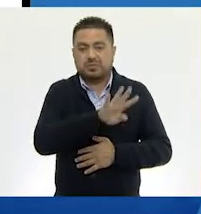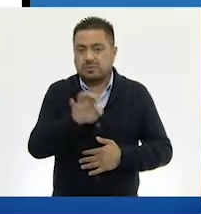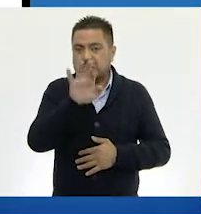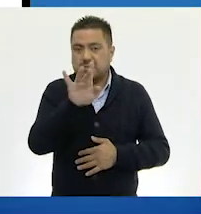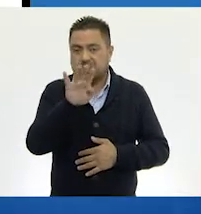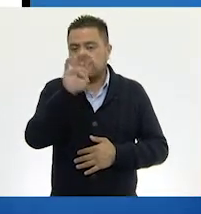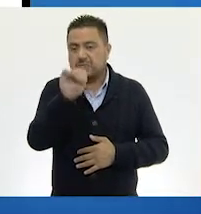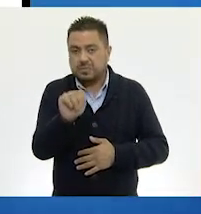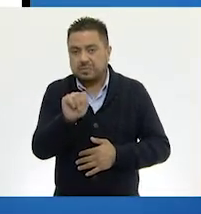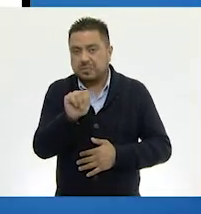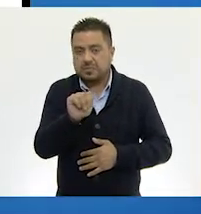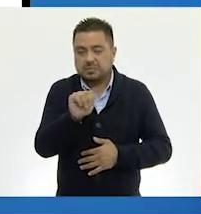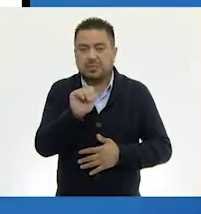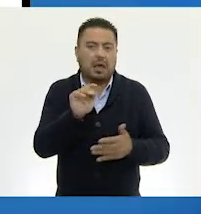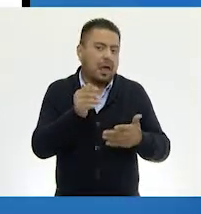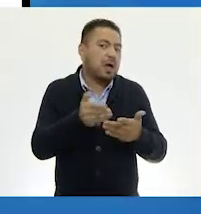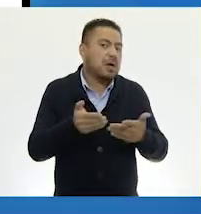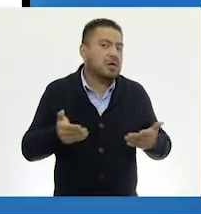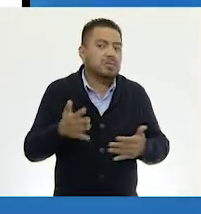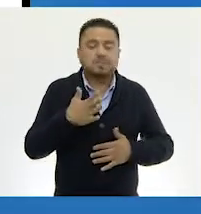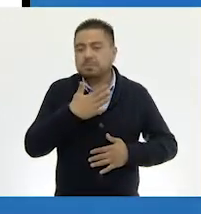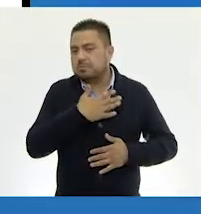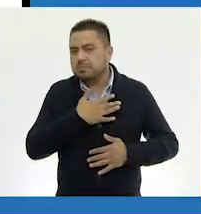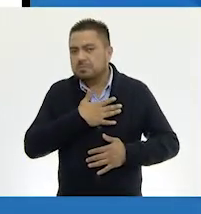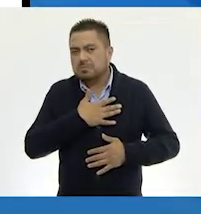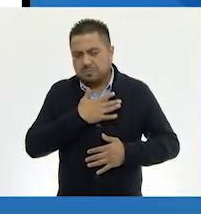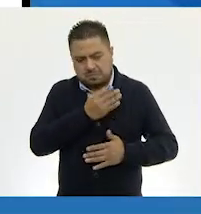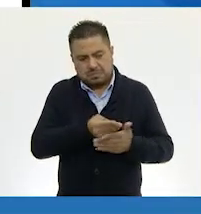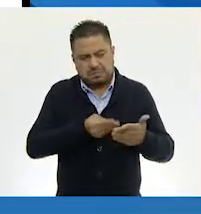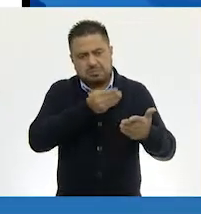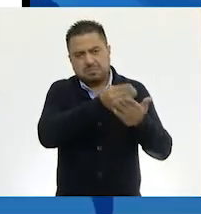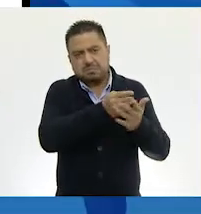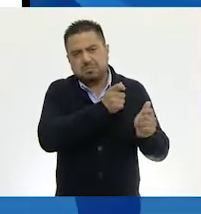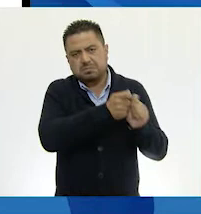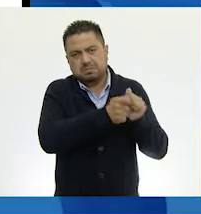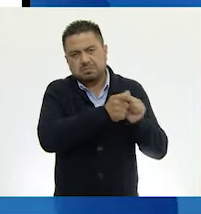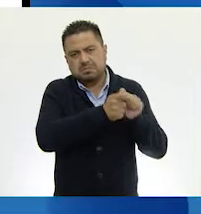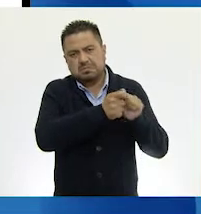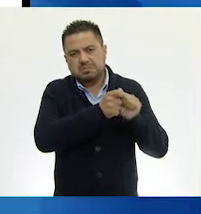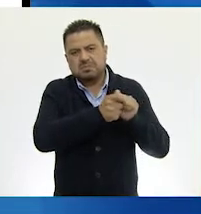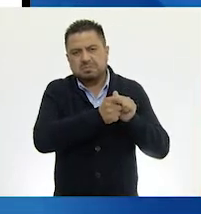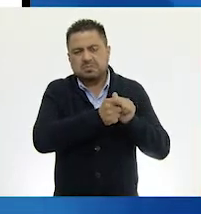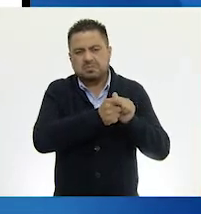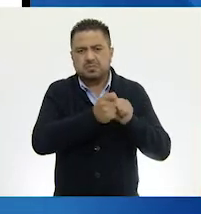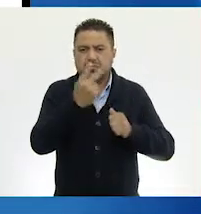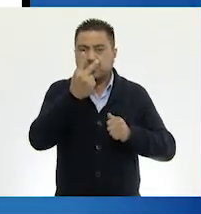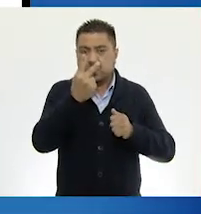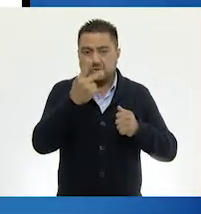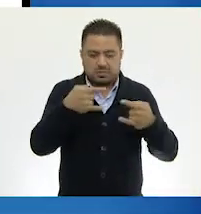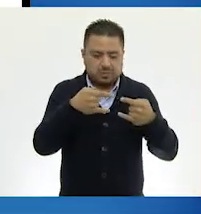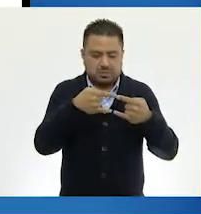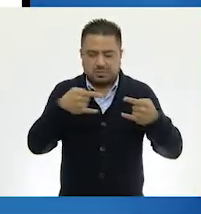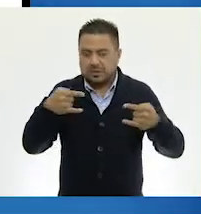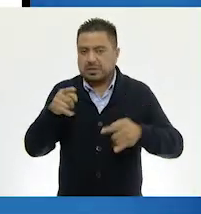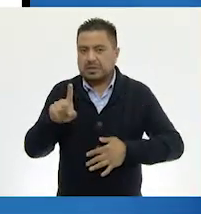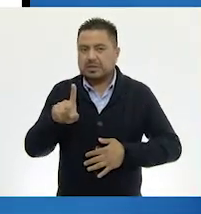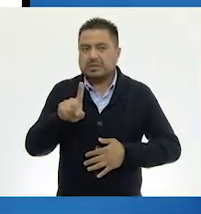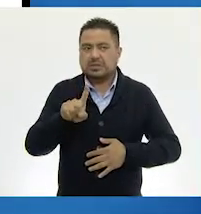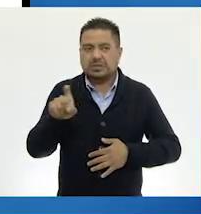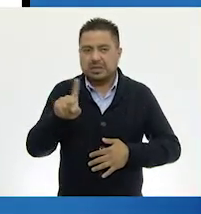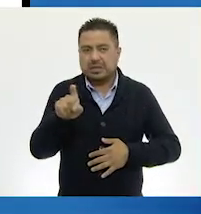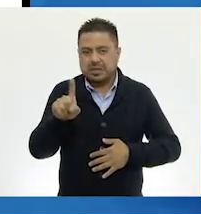Cuatrocientos cincuenta y nueve. Entonces, te voy a dar... Dos billetes de cien.